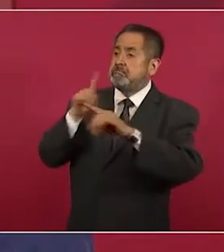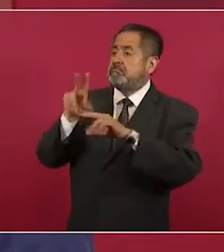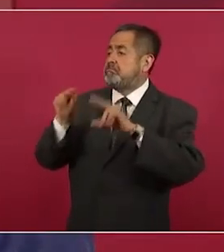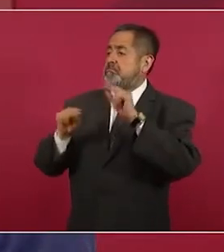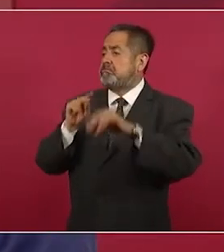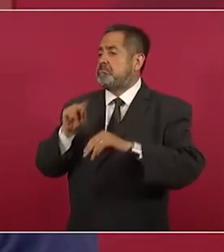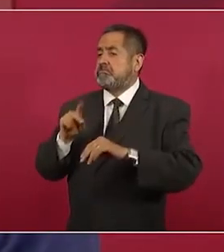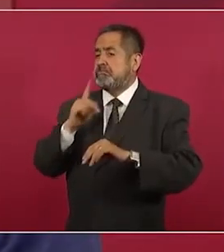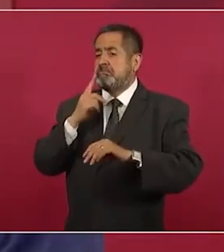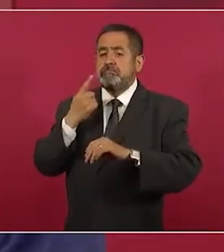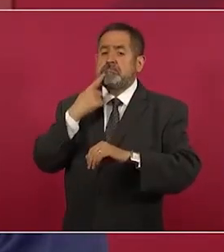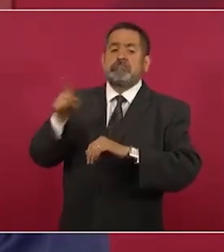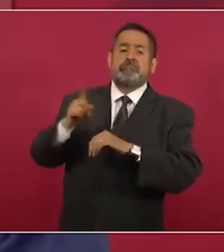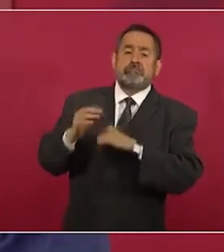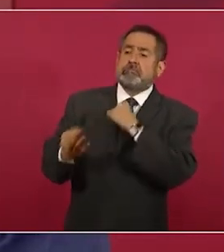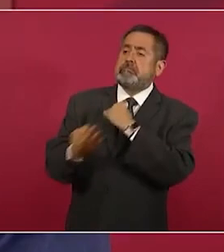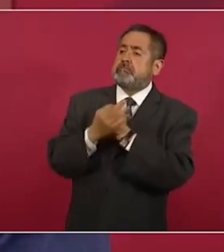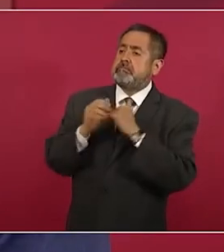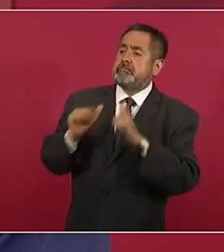controversias.